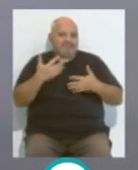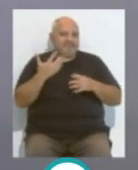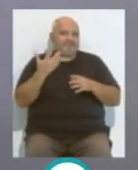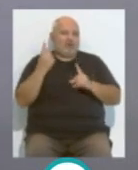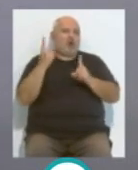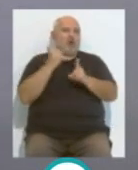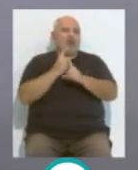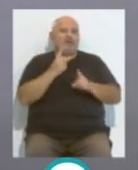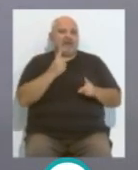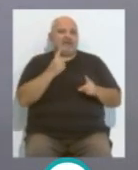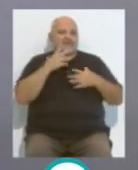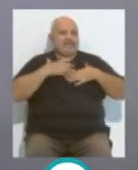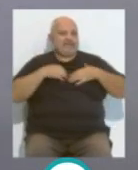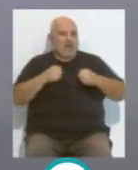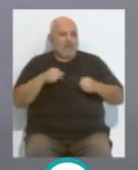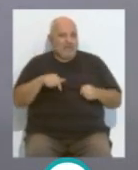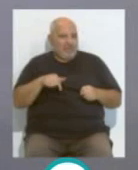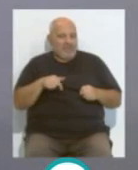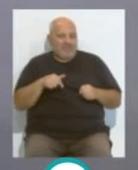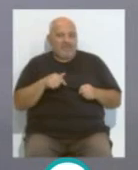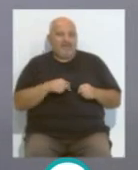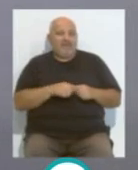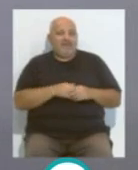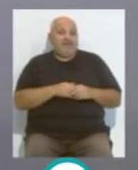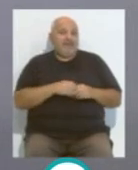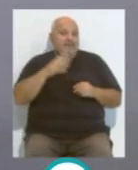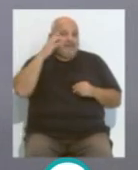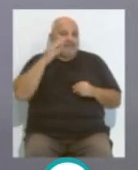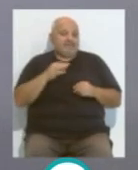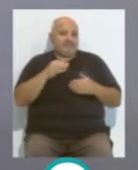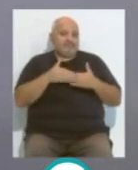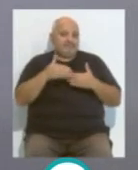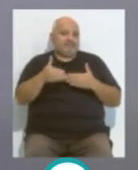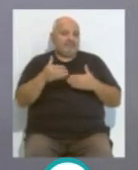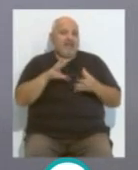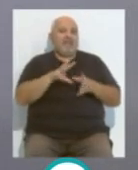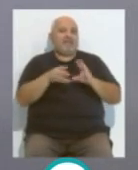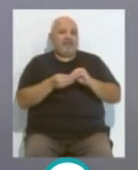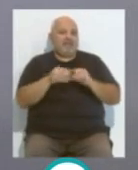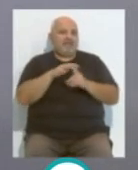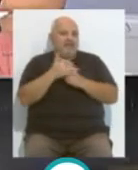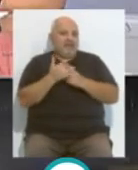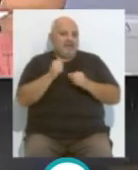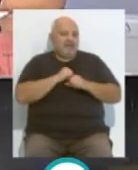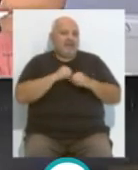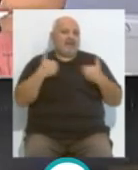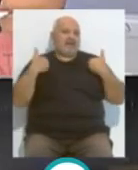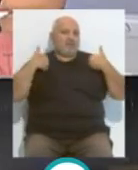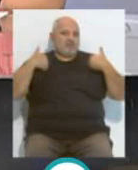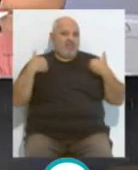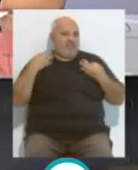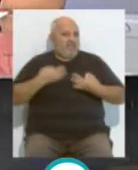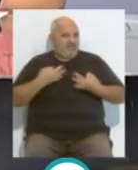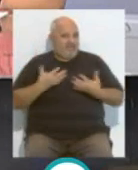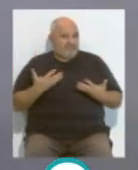nuestra propia salud. Pero bueno, creo que eso hay que adaptarse a las circunstancias, tener responsabilidad